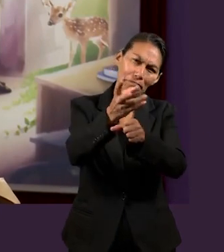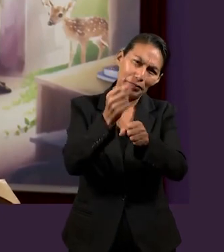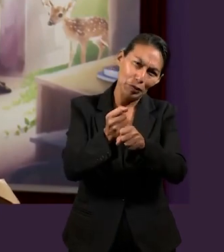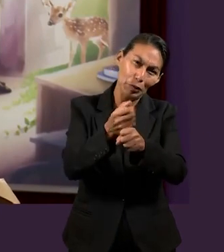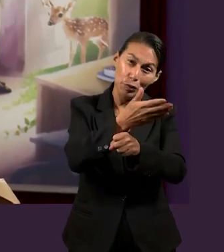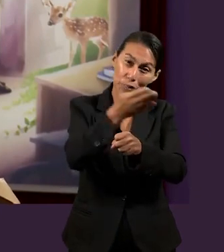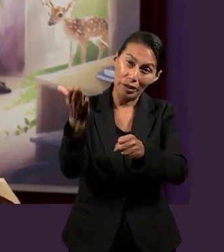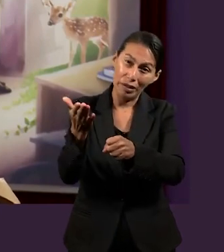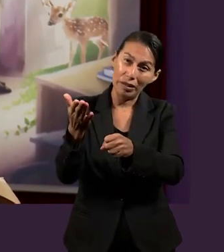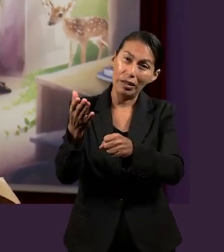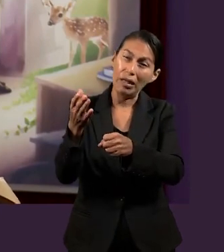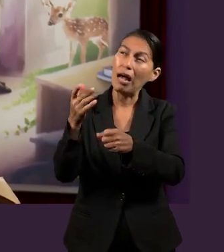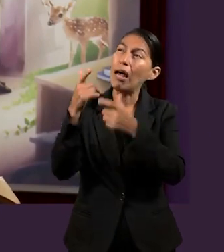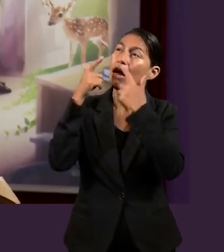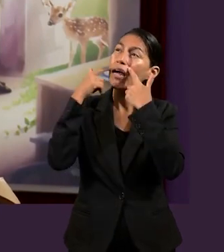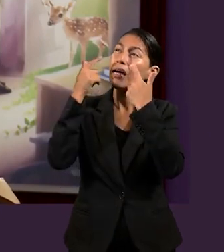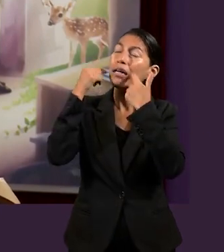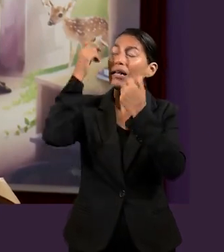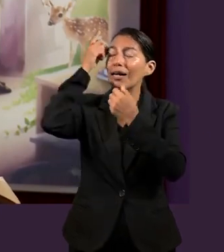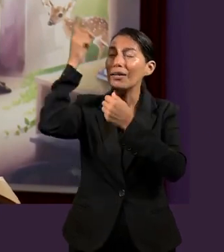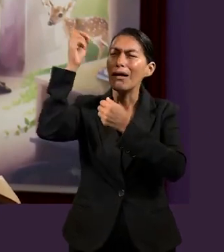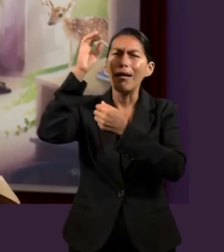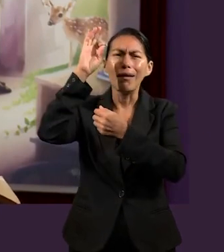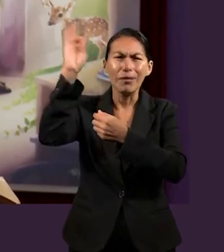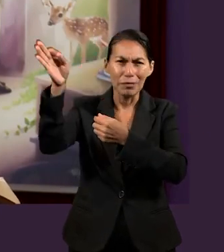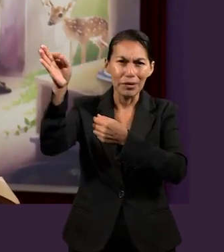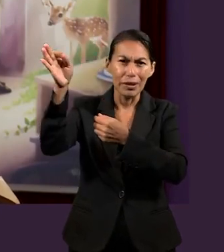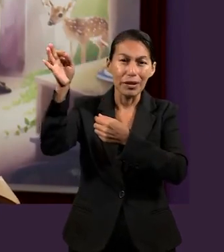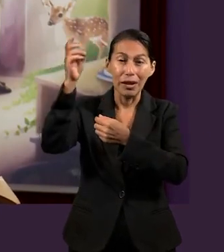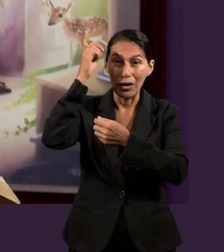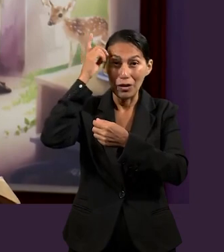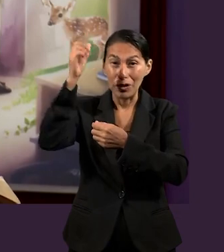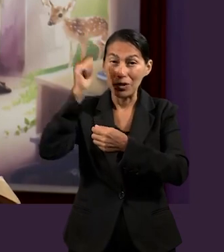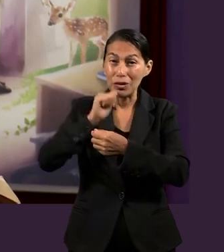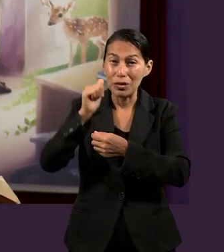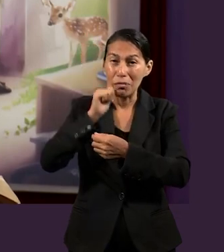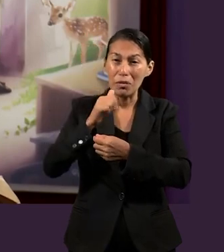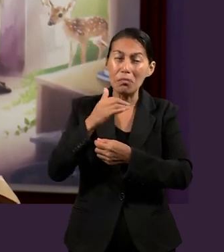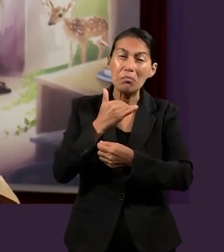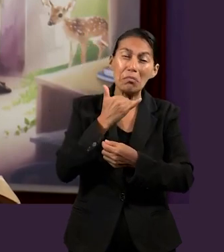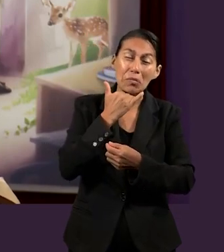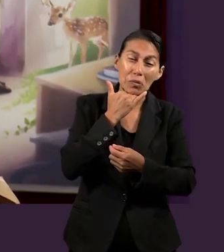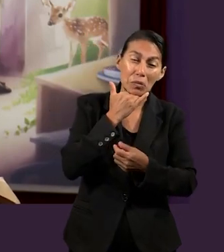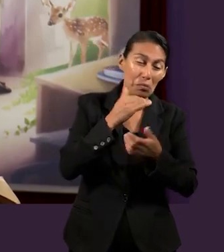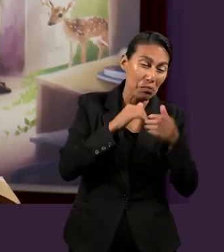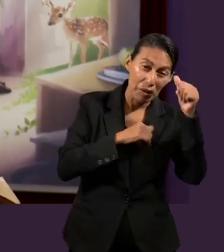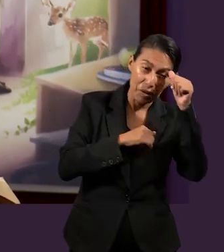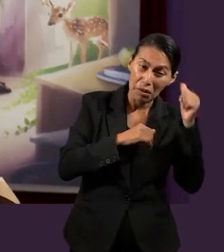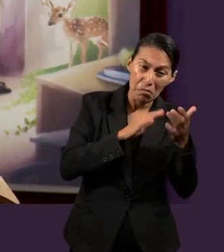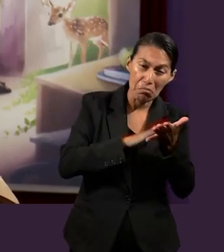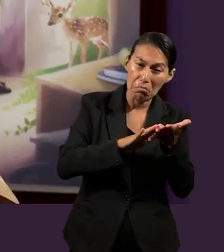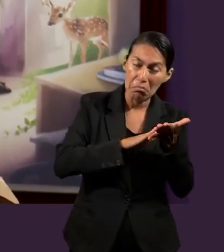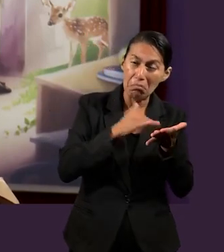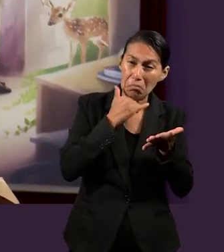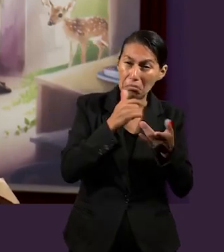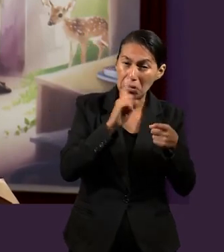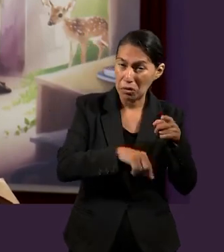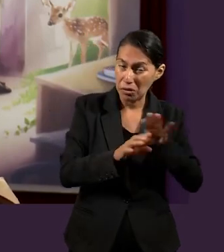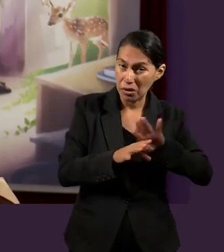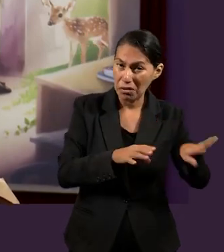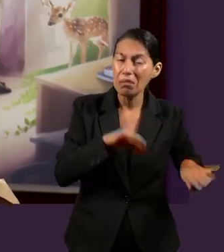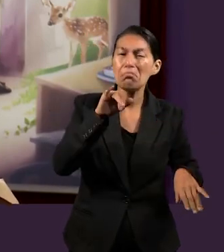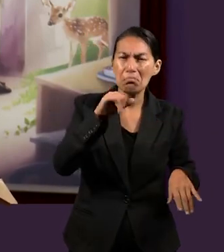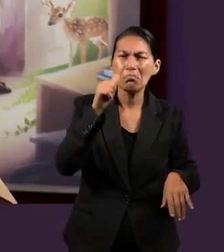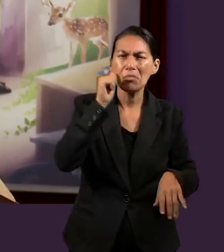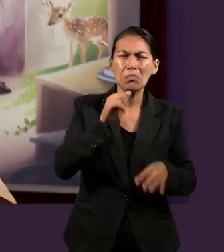aceptemos esa gracia que está gratis para nosotros y que siempre Dios está dispuesto a perdonar nuestro pecado. Yo me